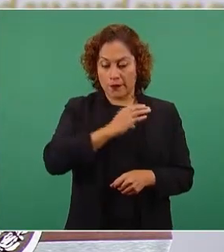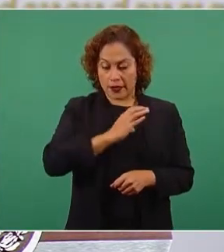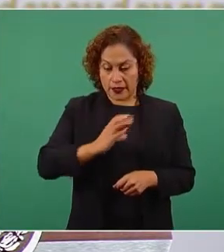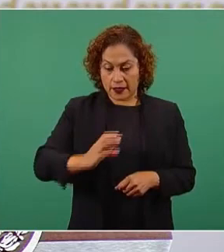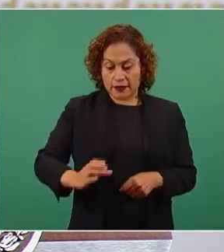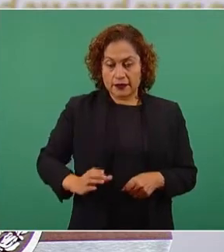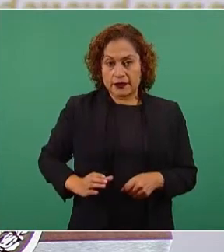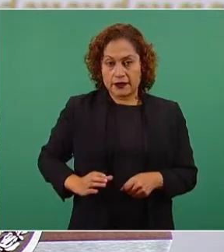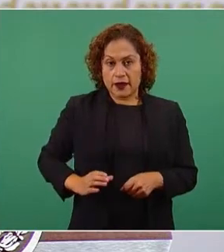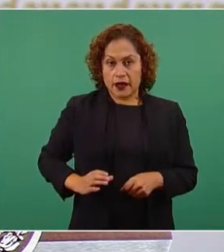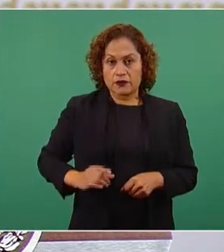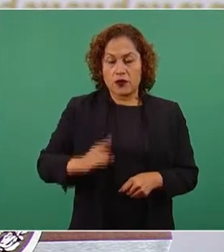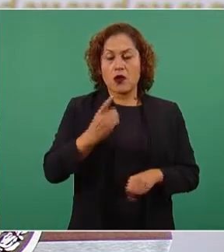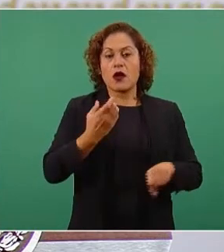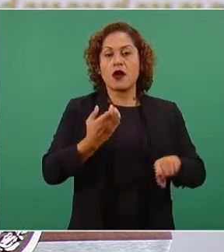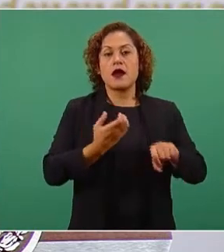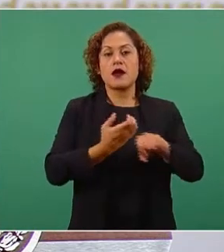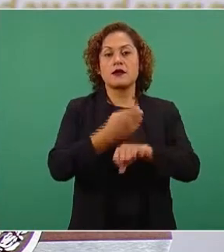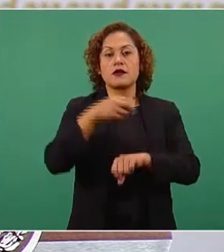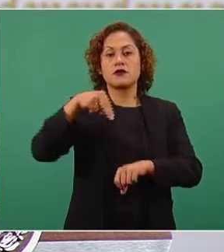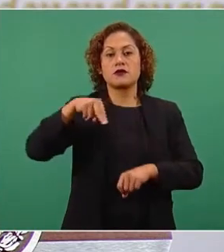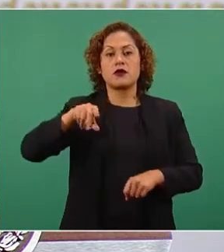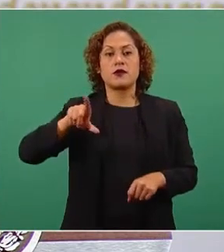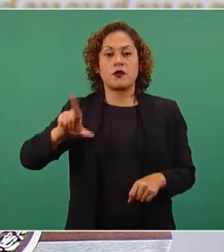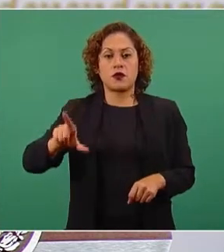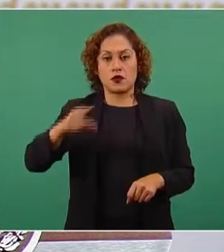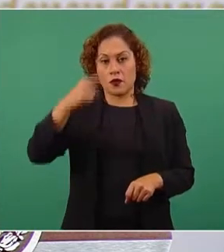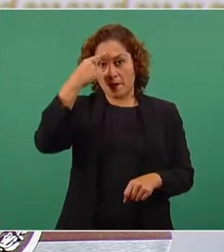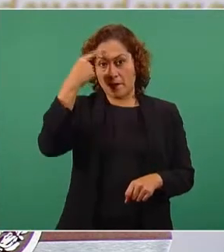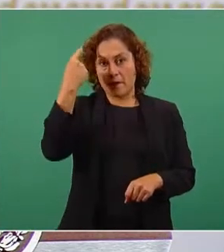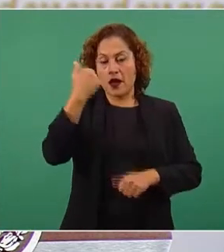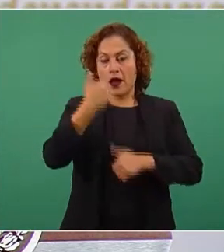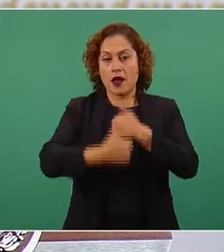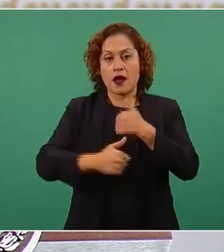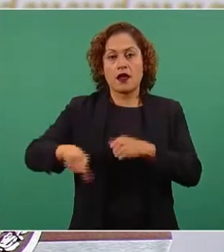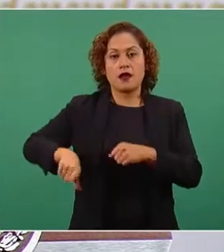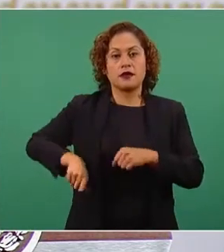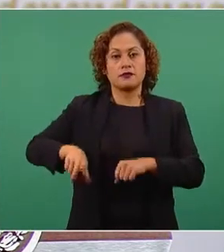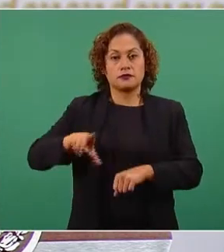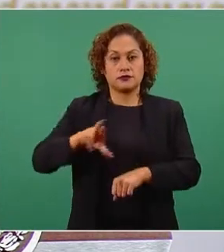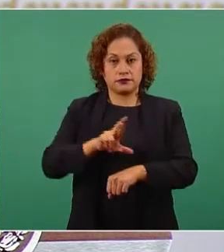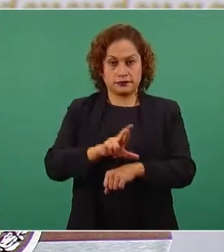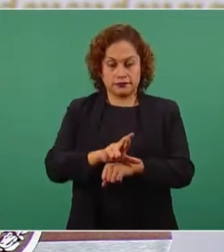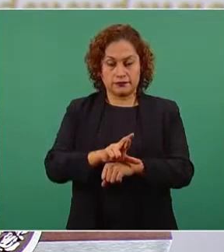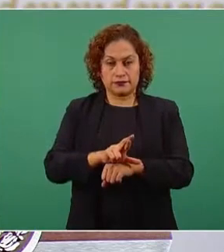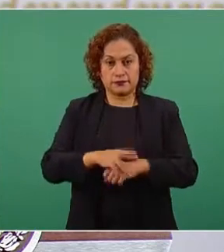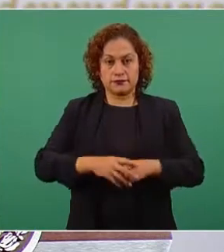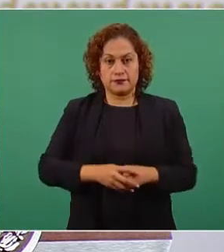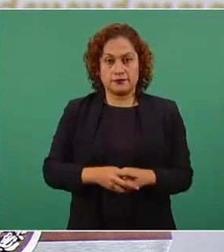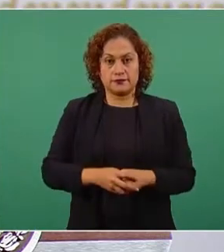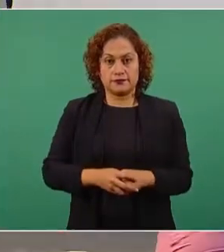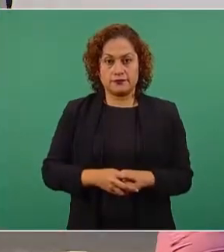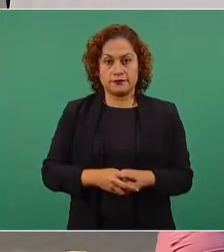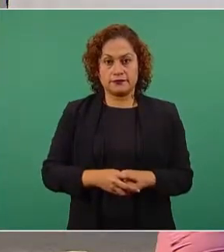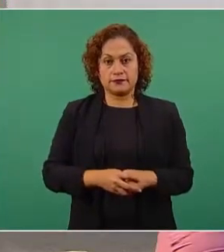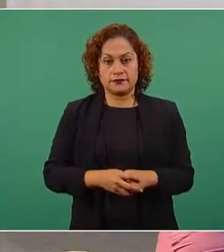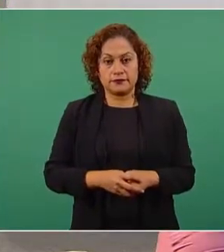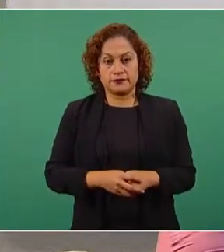León a la gobernatura que está